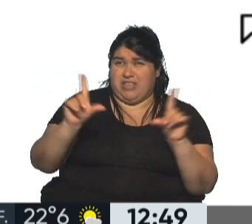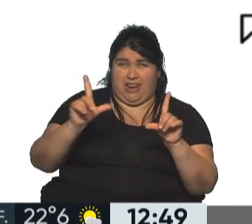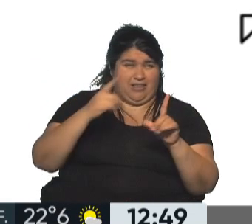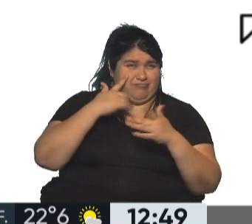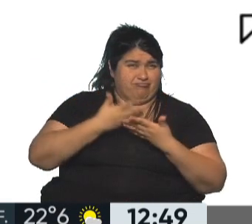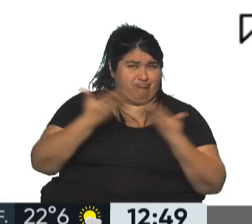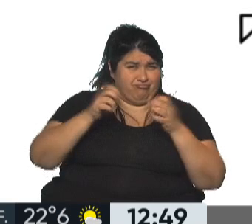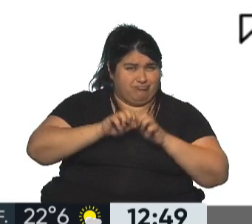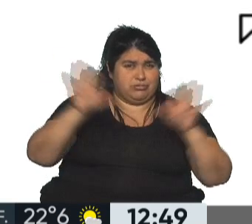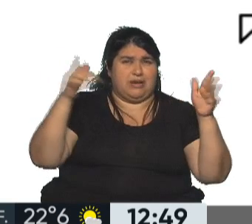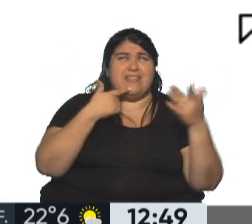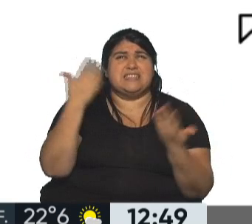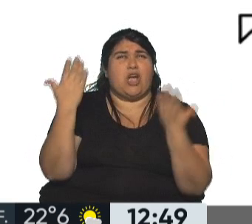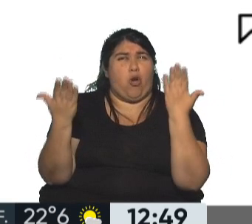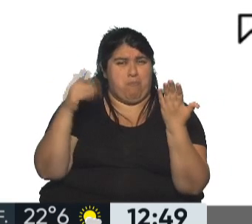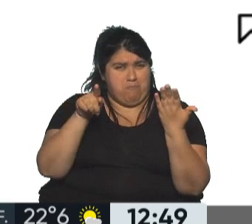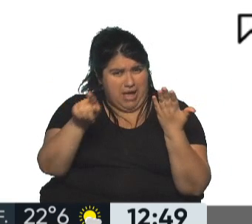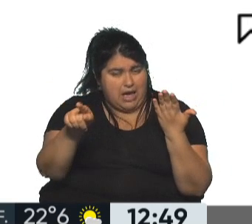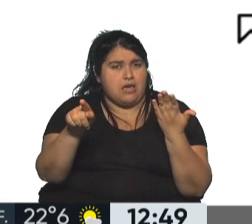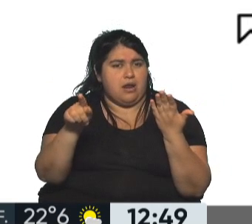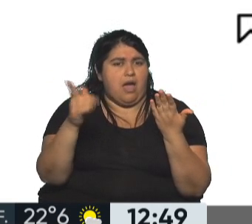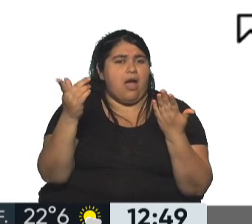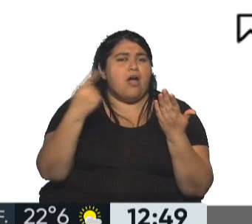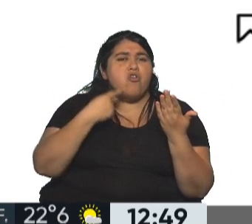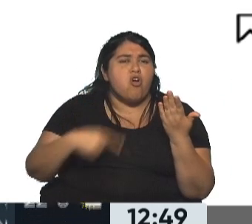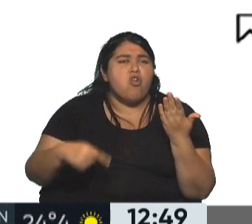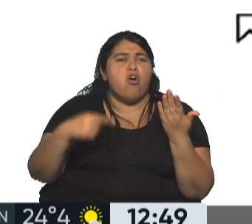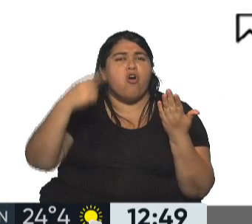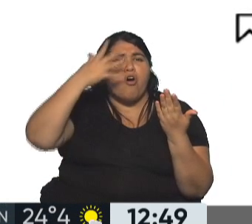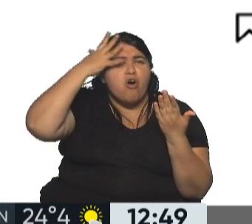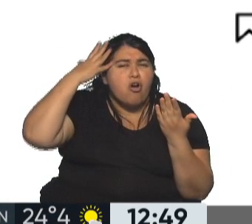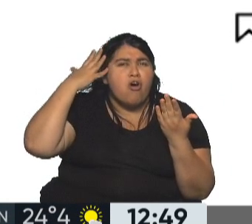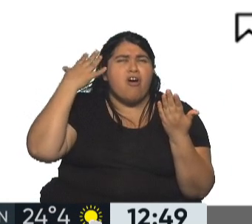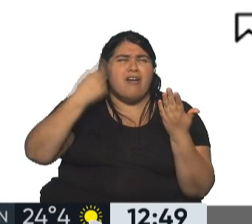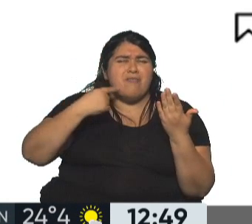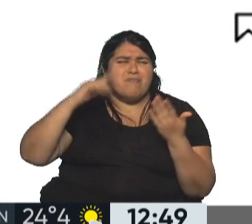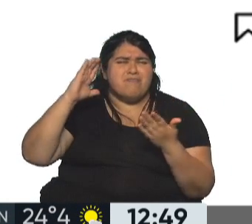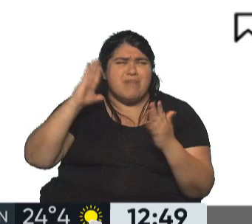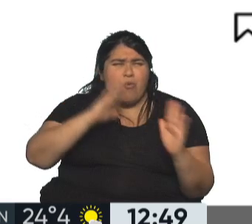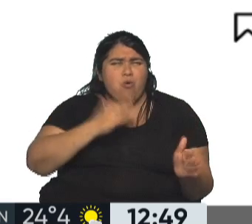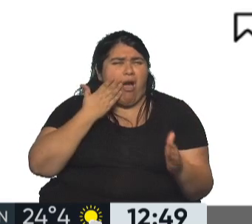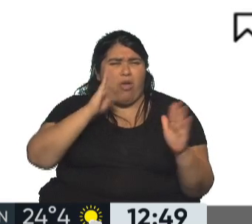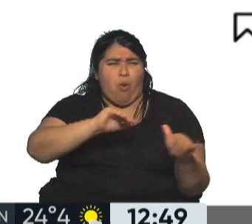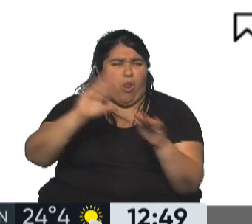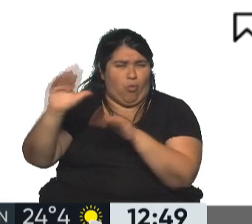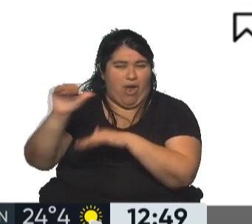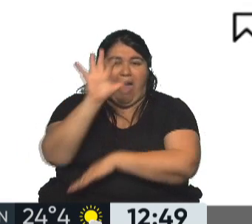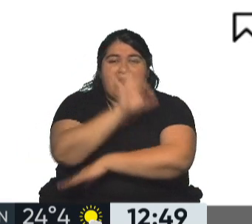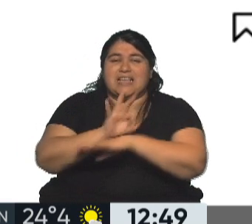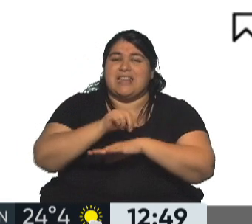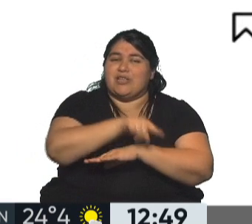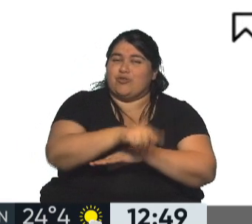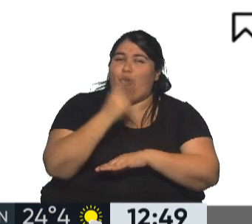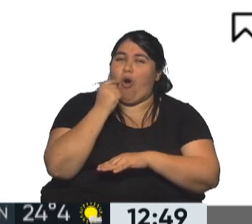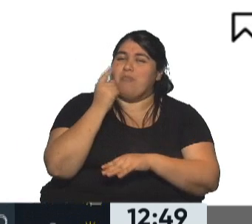y lo compara porque dice, increíble, hasta tiene el mismo color de tintura de pelo y lo compara con un arquitecto que está acusado de una serie de